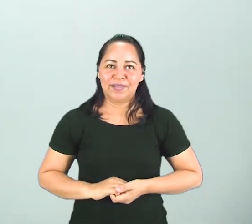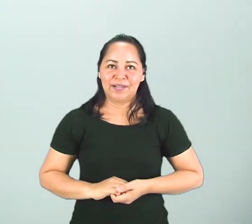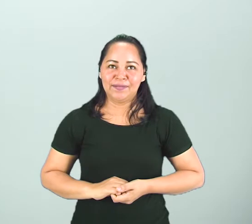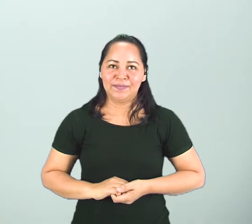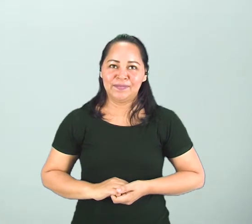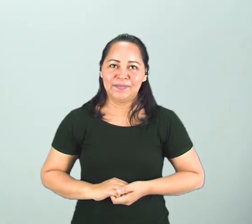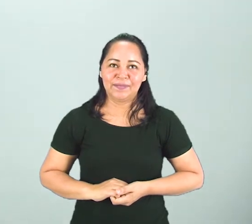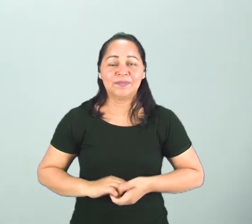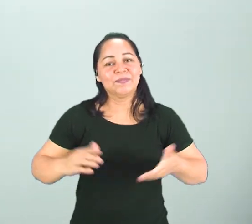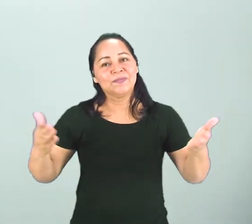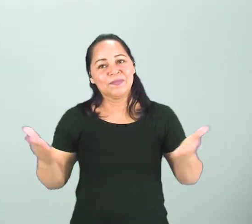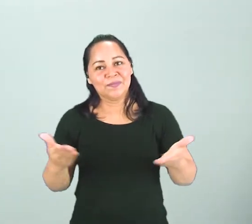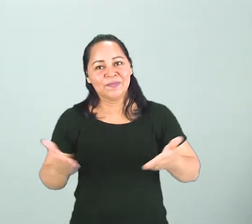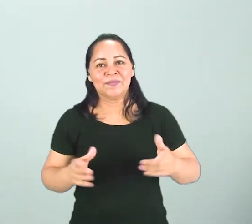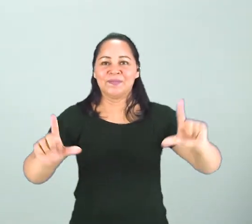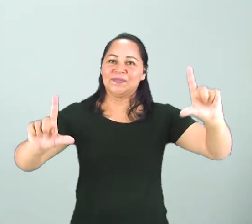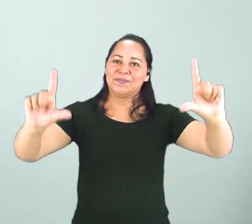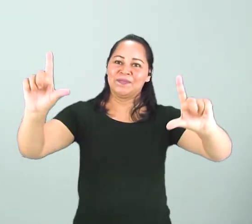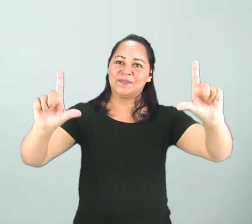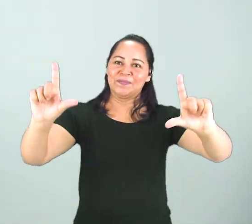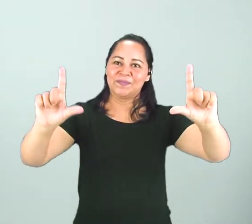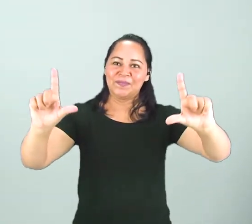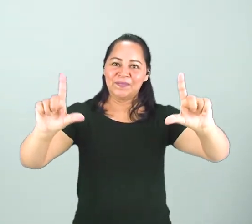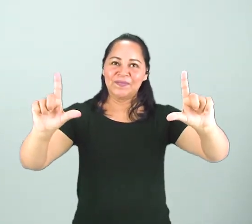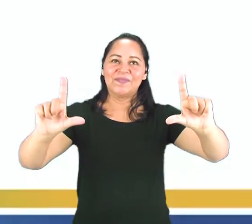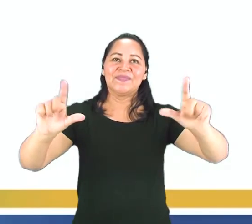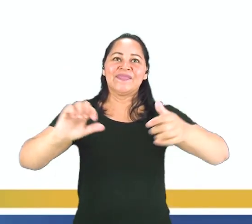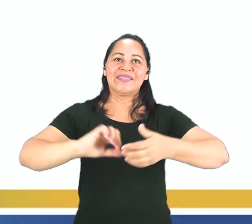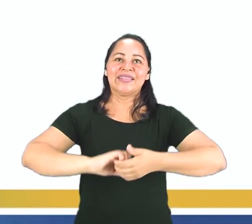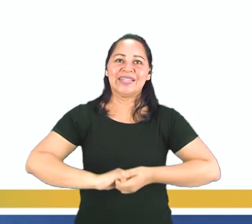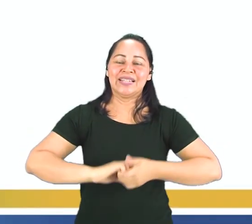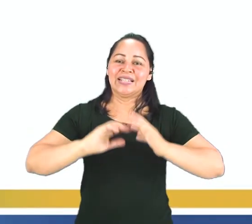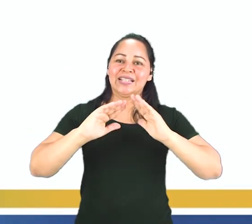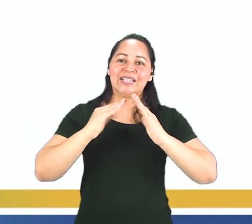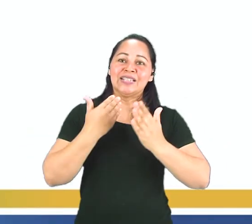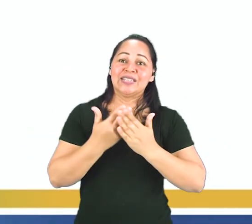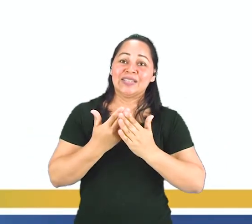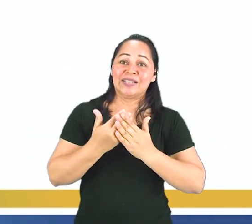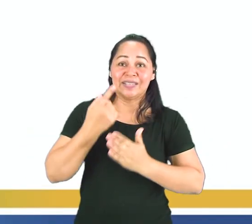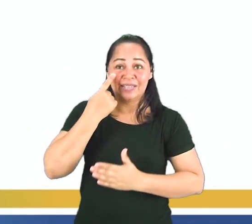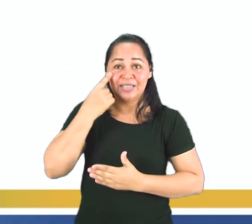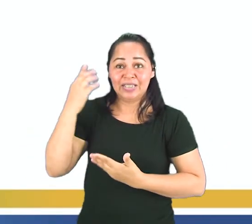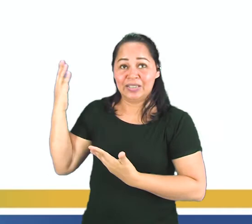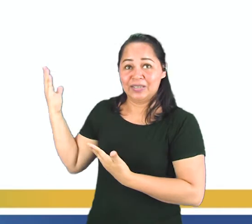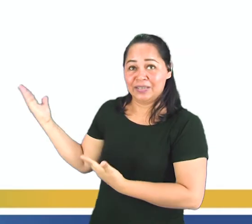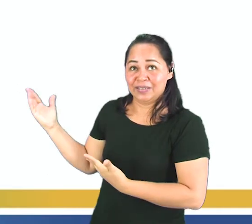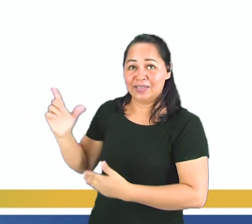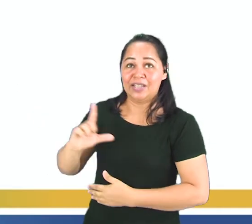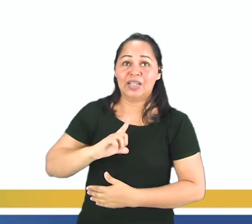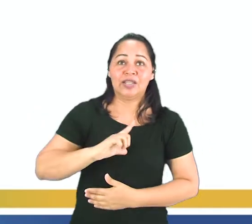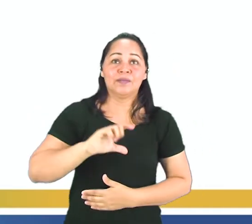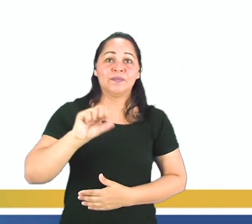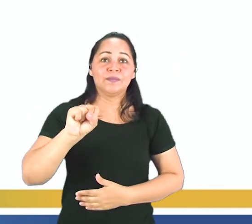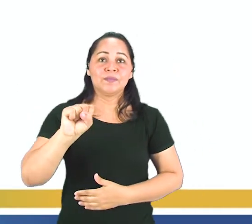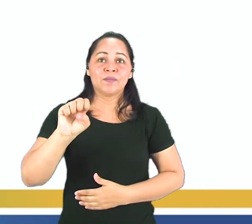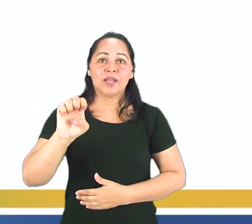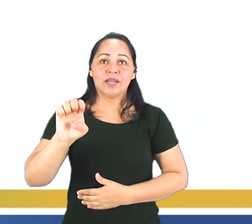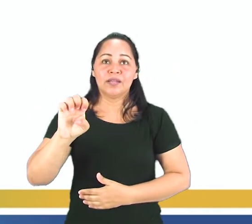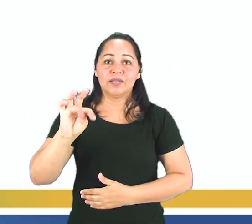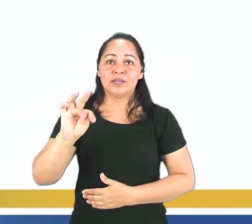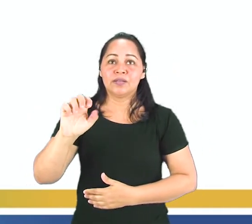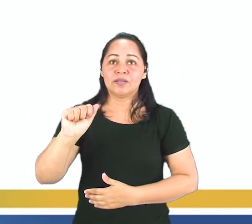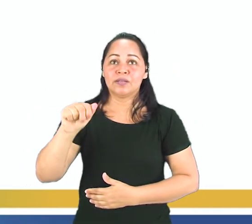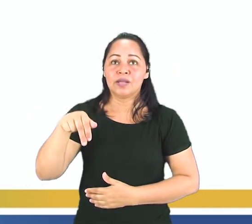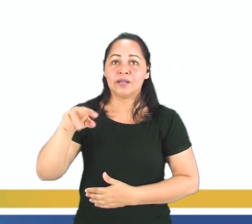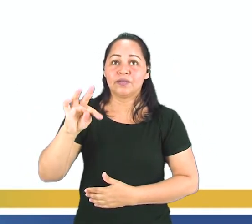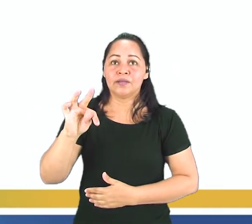Además de esto, tenemos ahí esta parte de la casa. ¿Está bien? Que es la estantería. Mira, en el salón hay también